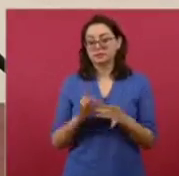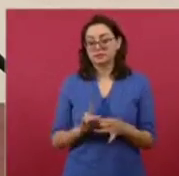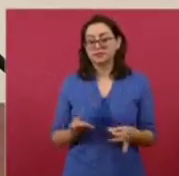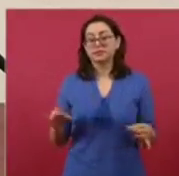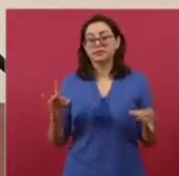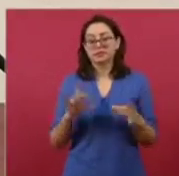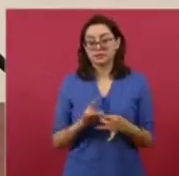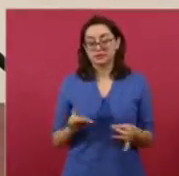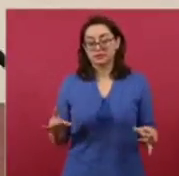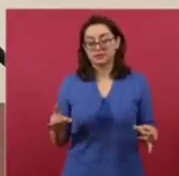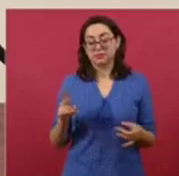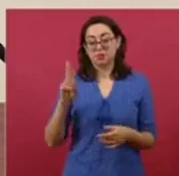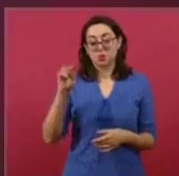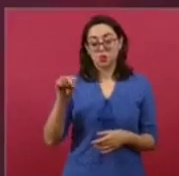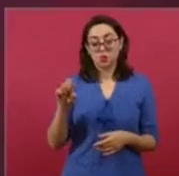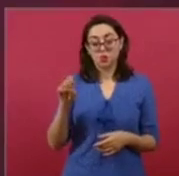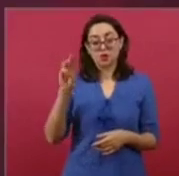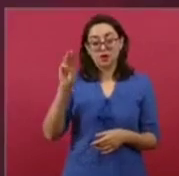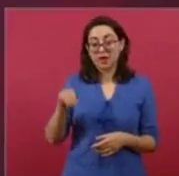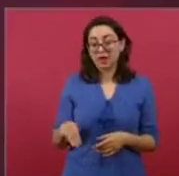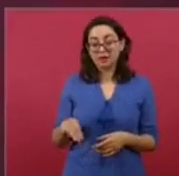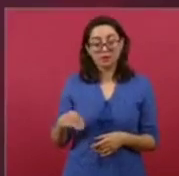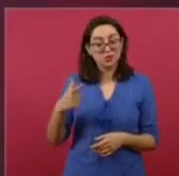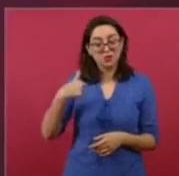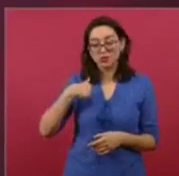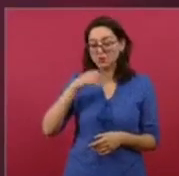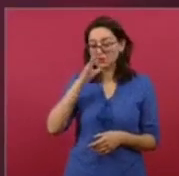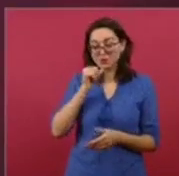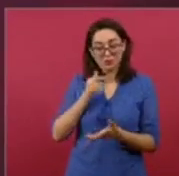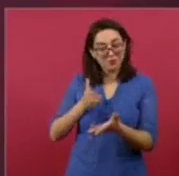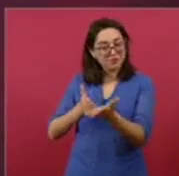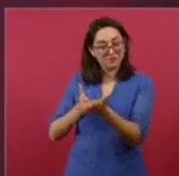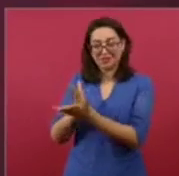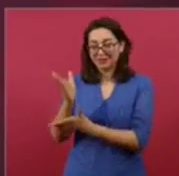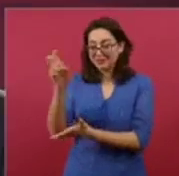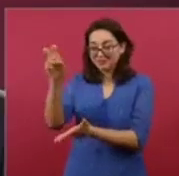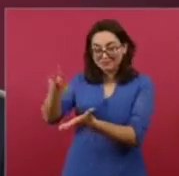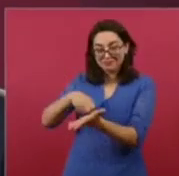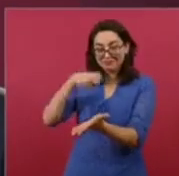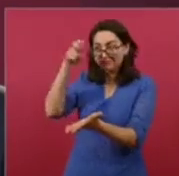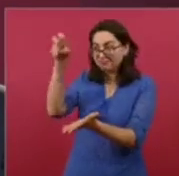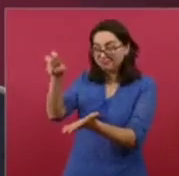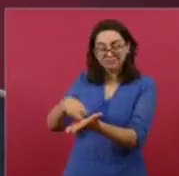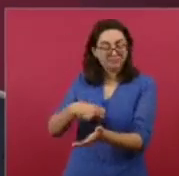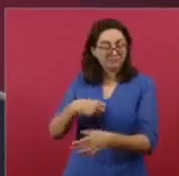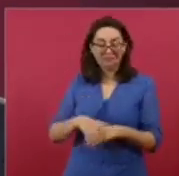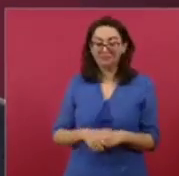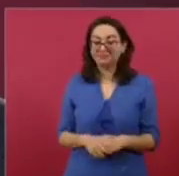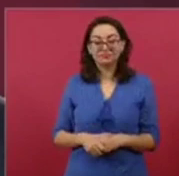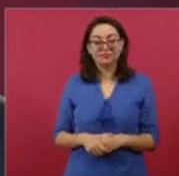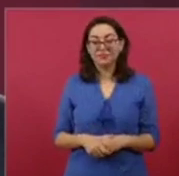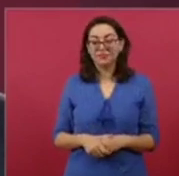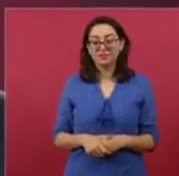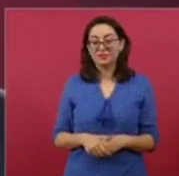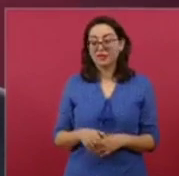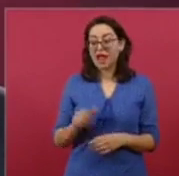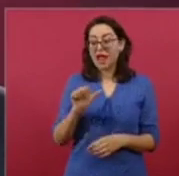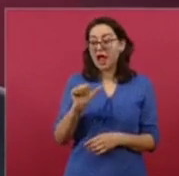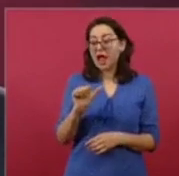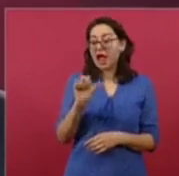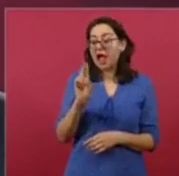debe de respetarse la autonomía universitaria y si hay irregularidades,